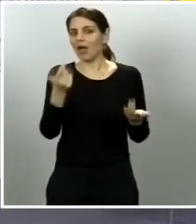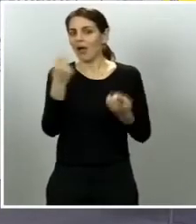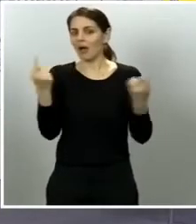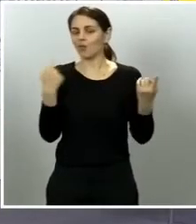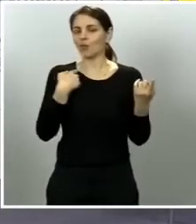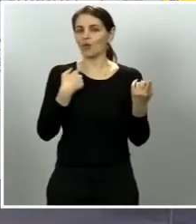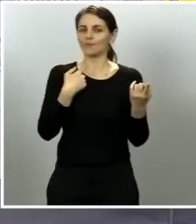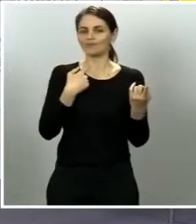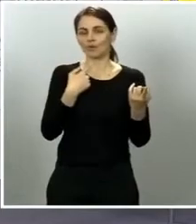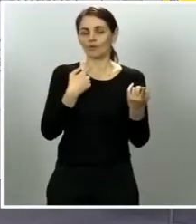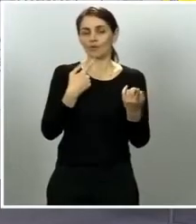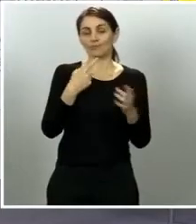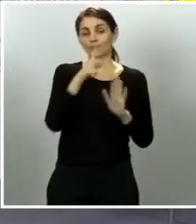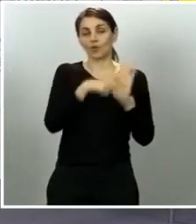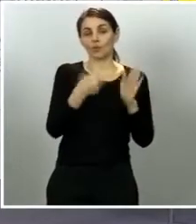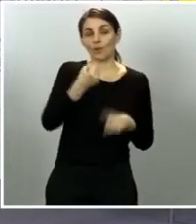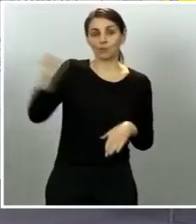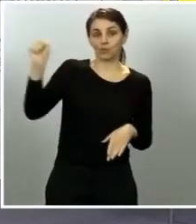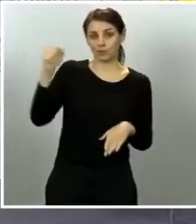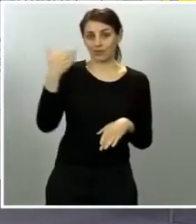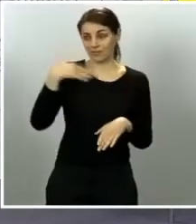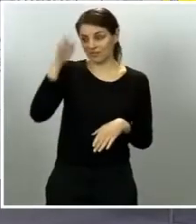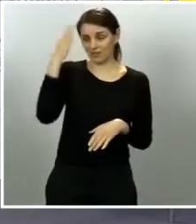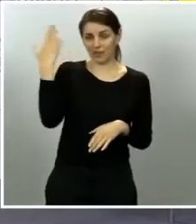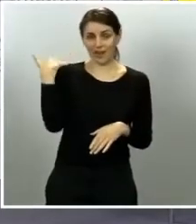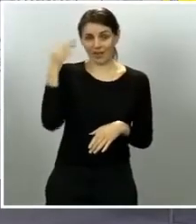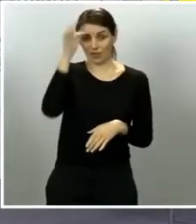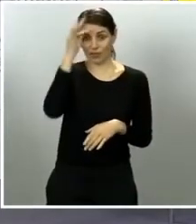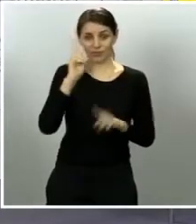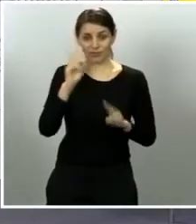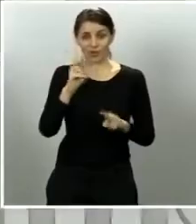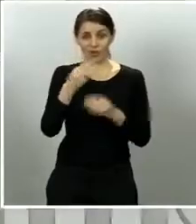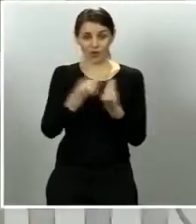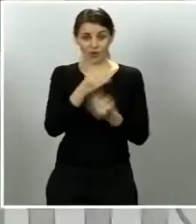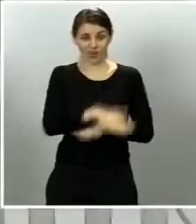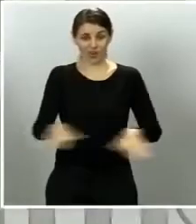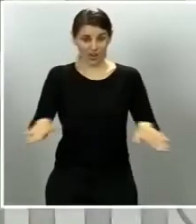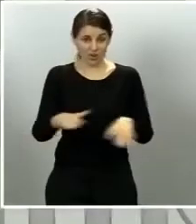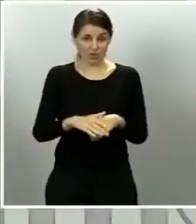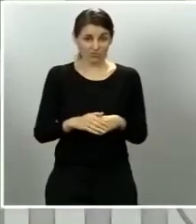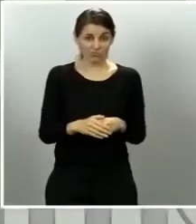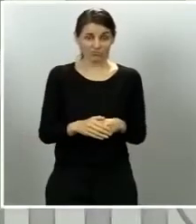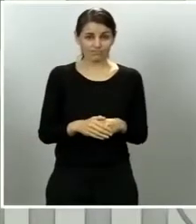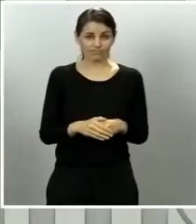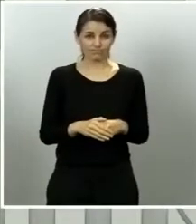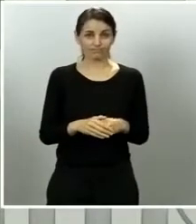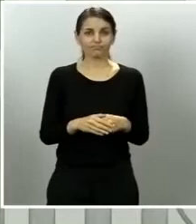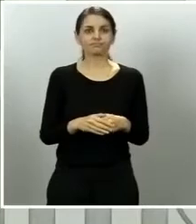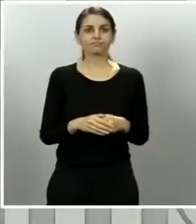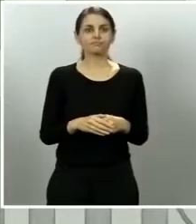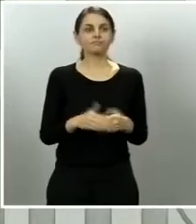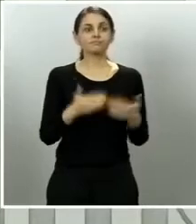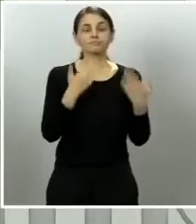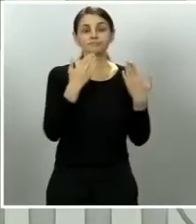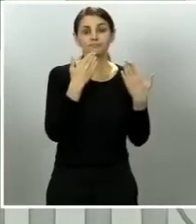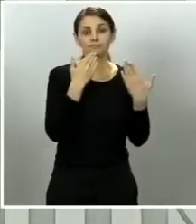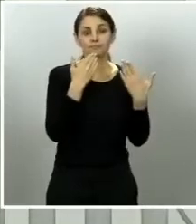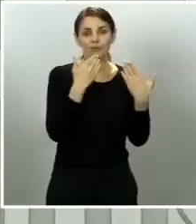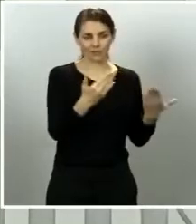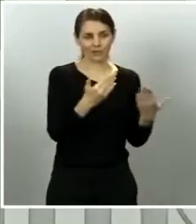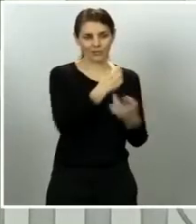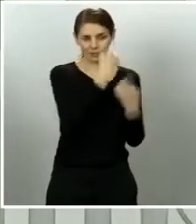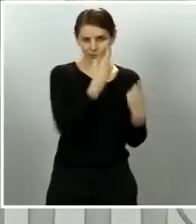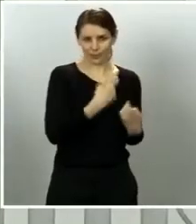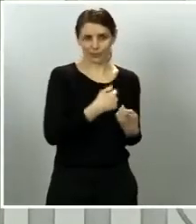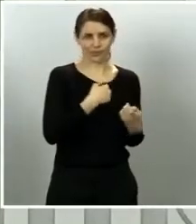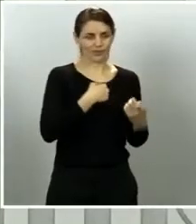el pasado fin de semana con los niños gracias Muchísimas gracias Juanma por tus preguntas en concreto me has dirigido a mí